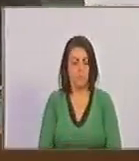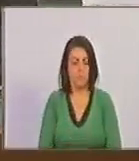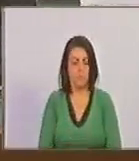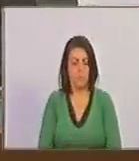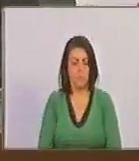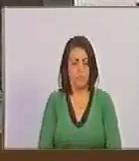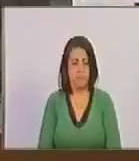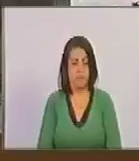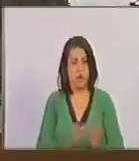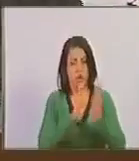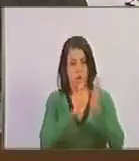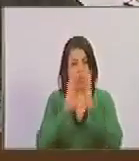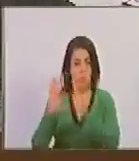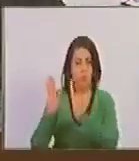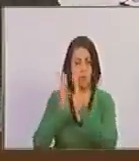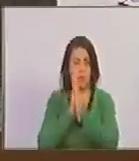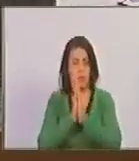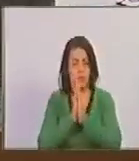Orden.